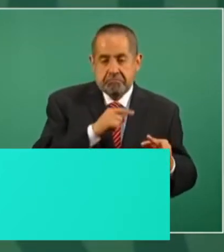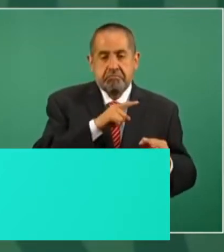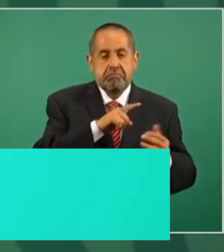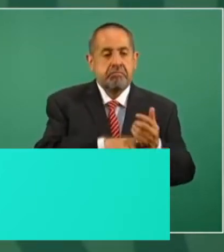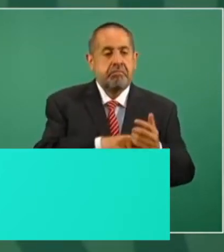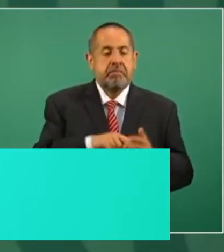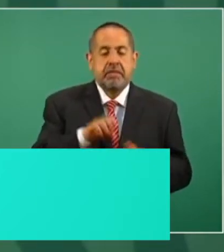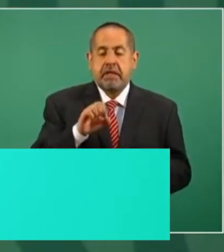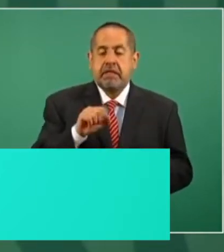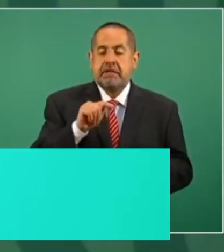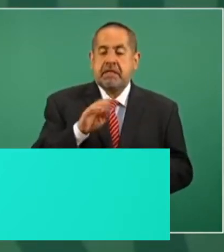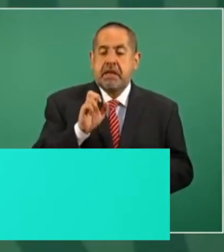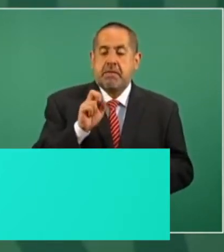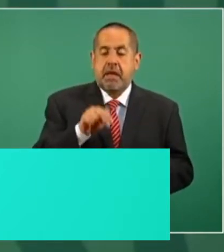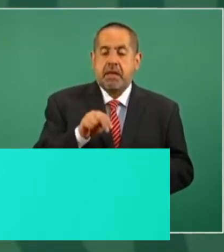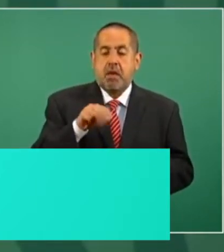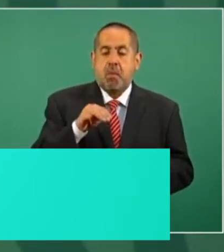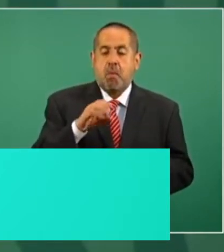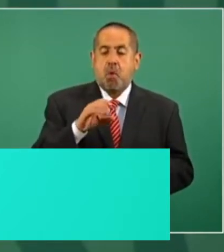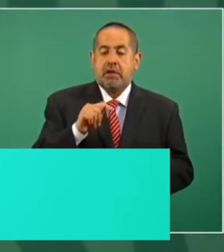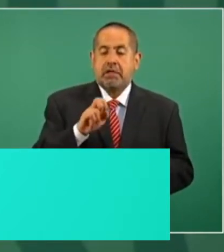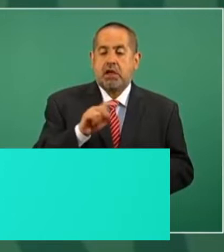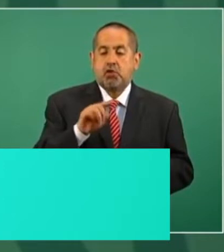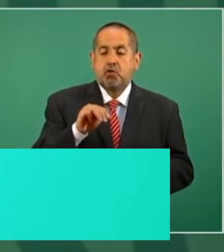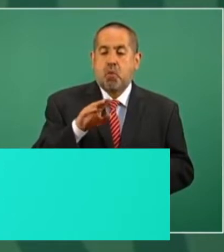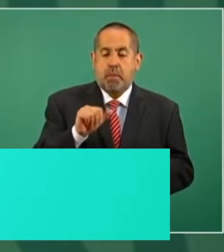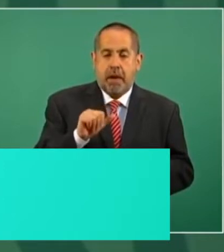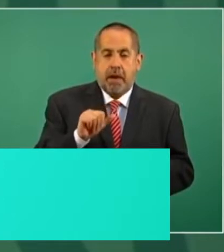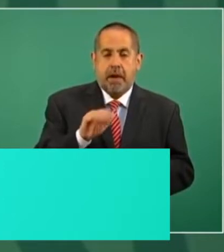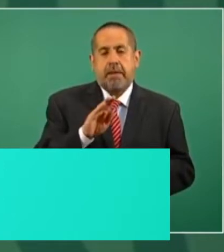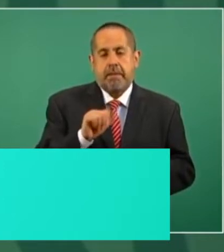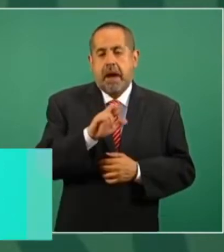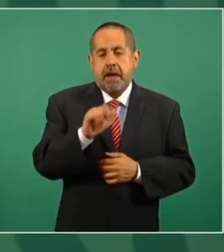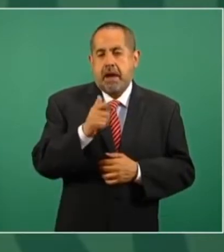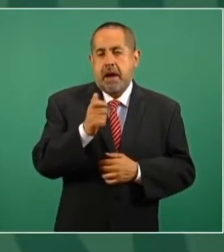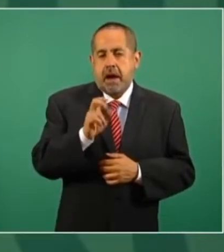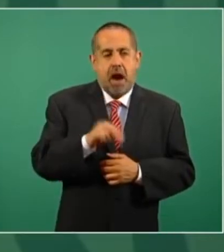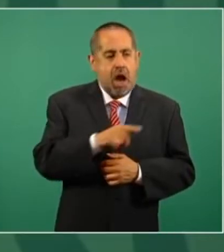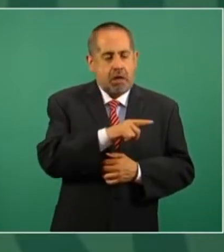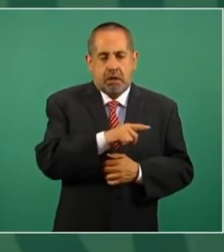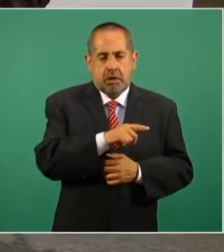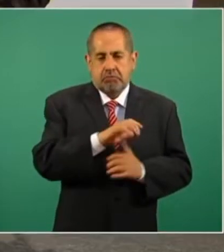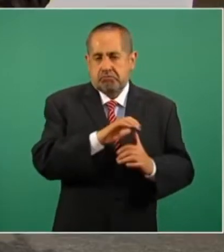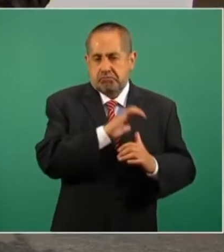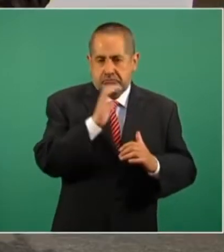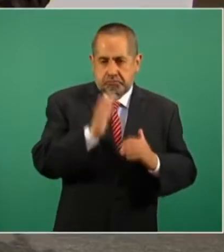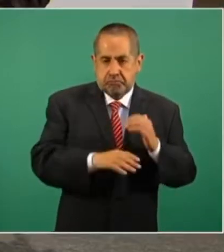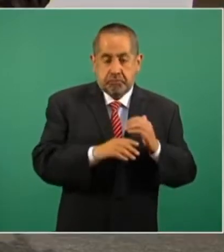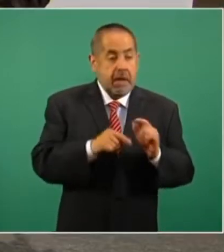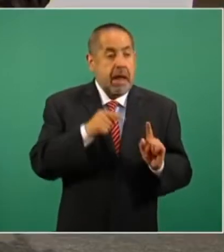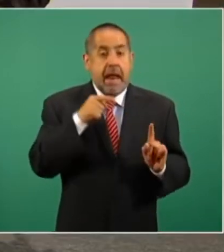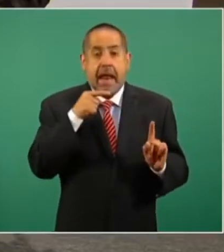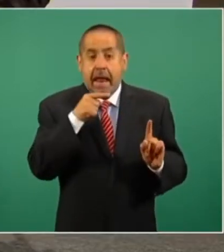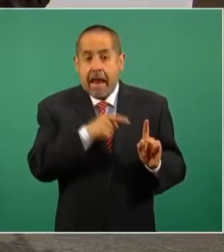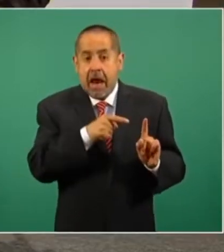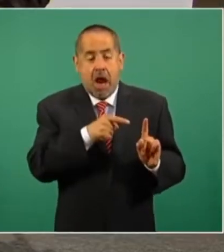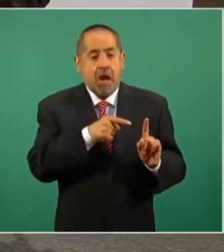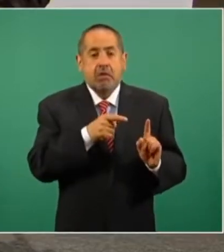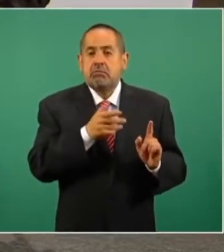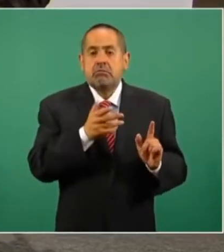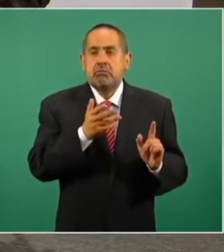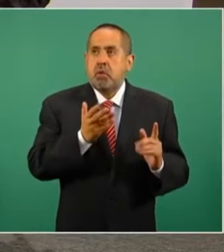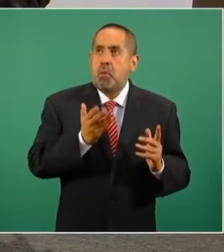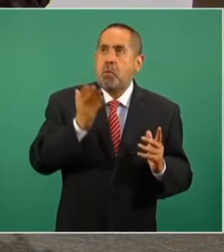maestro Esteban Moctezuma Barragán, que está propuesto como